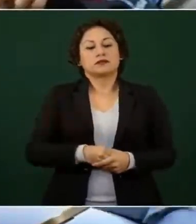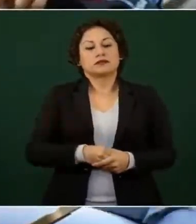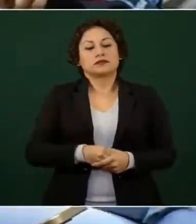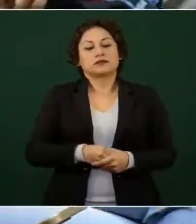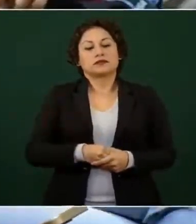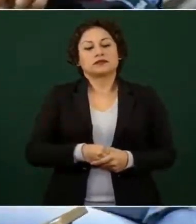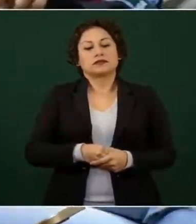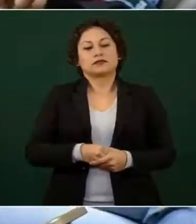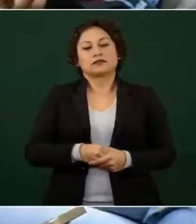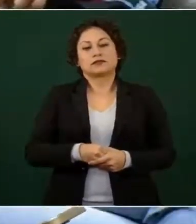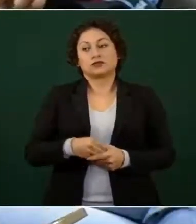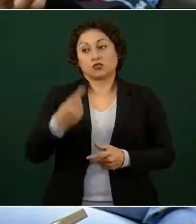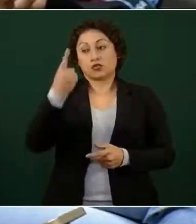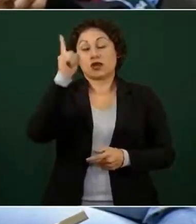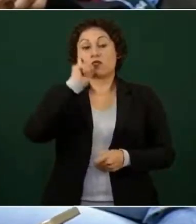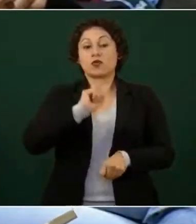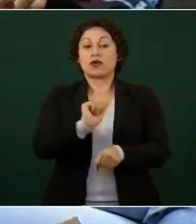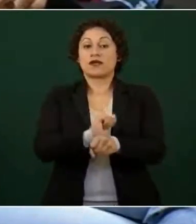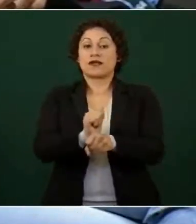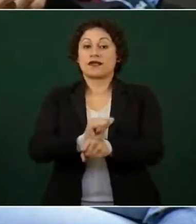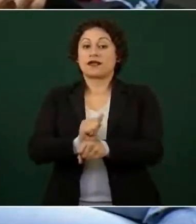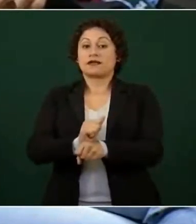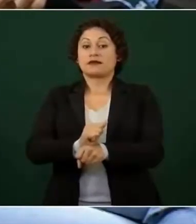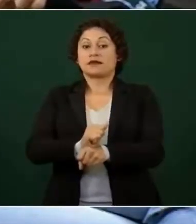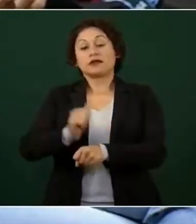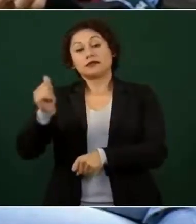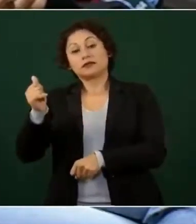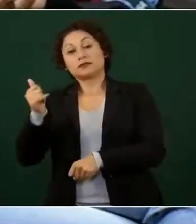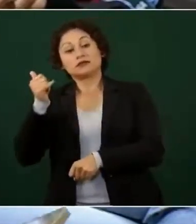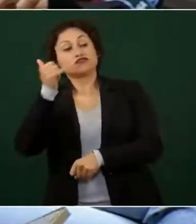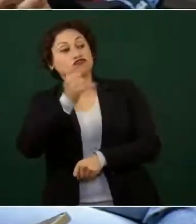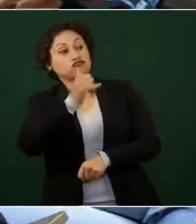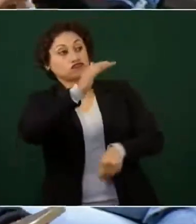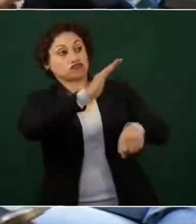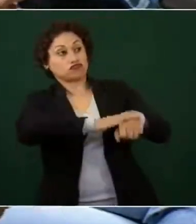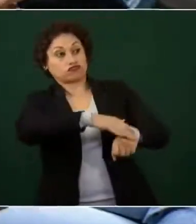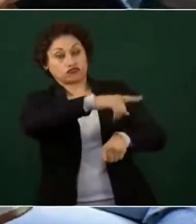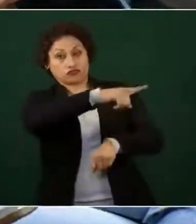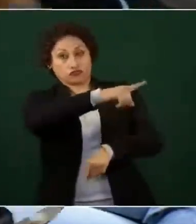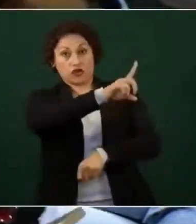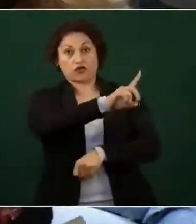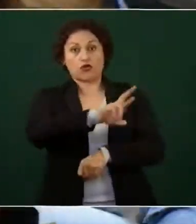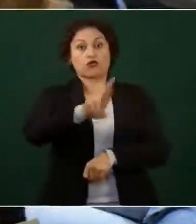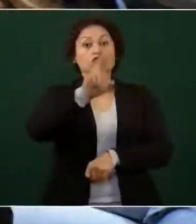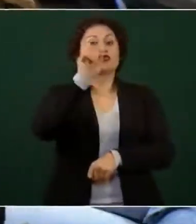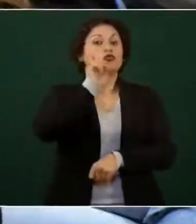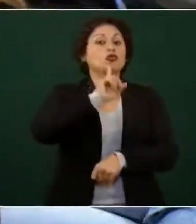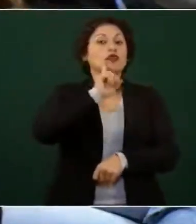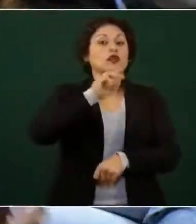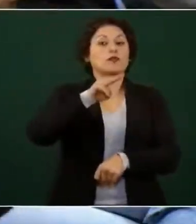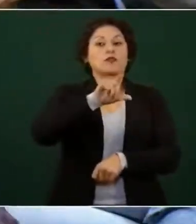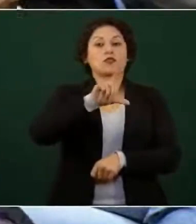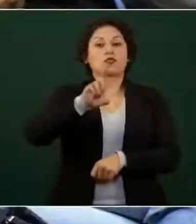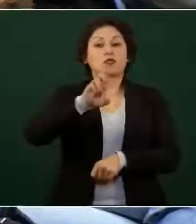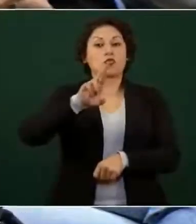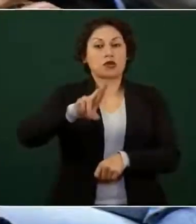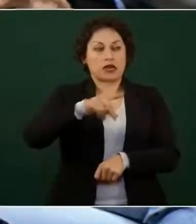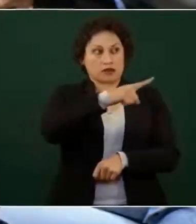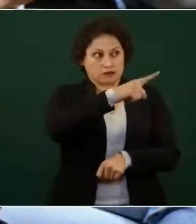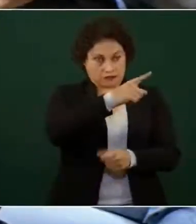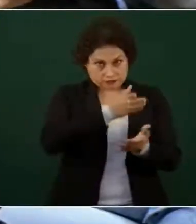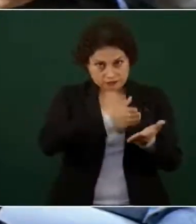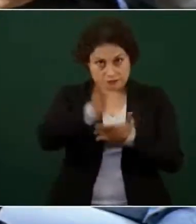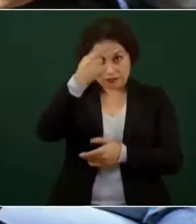a la doctora Müller para que interceda para detener esto.